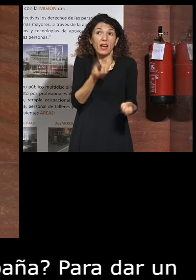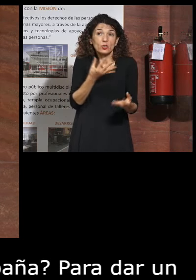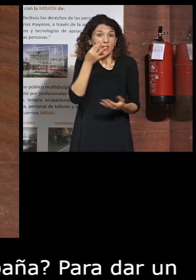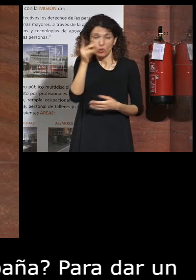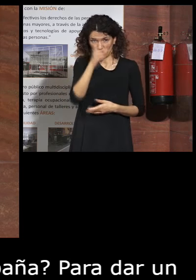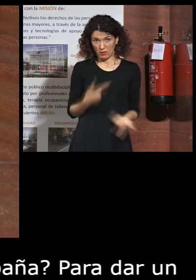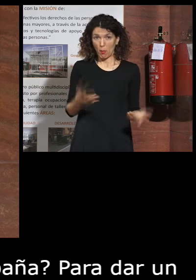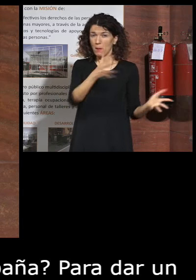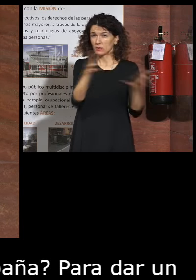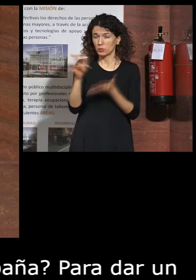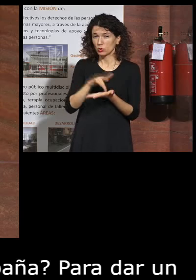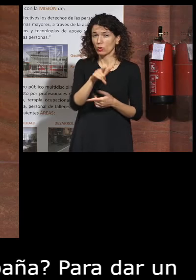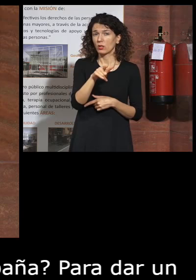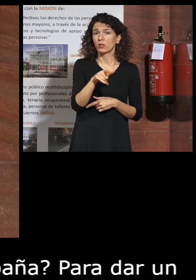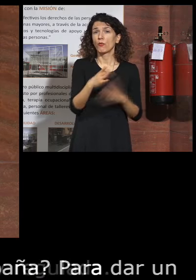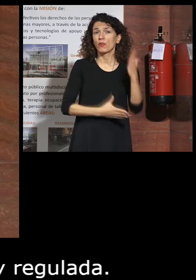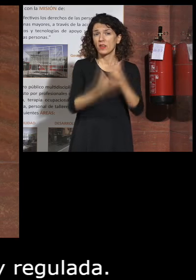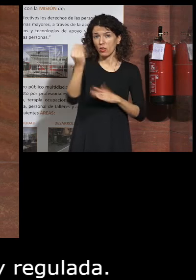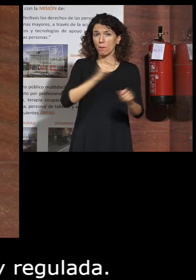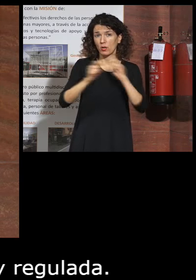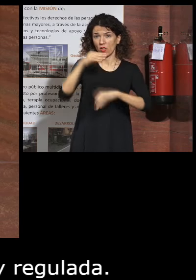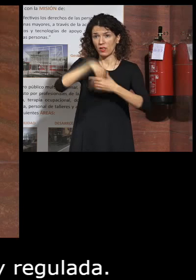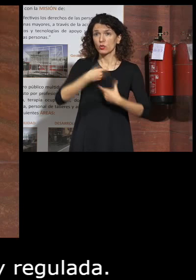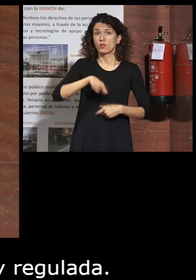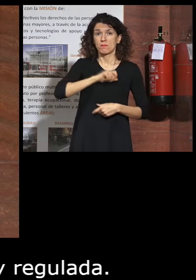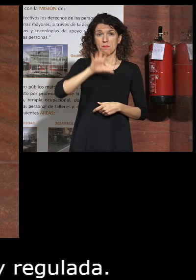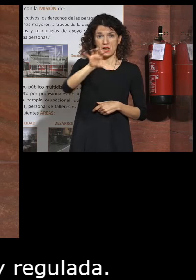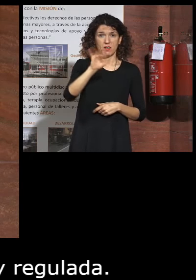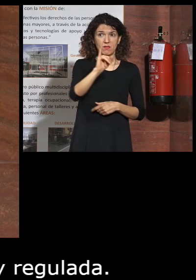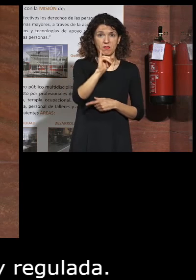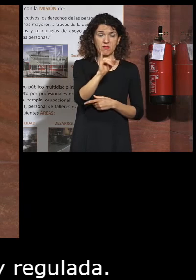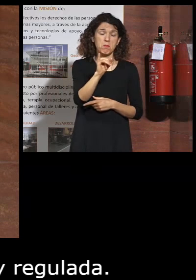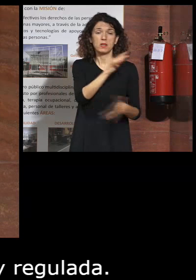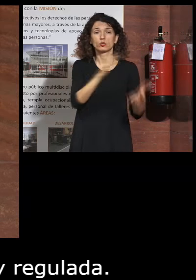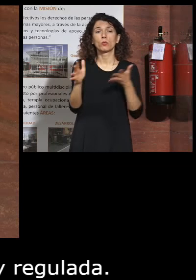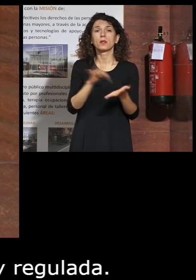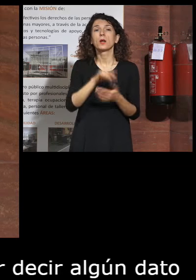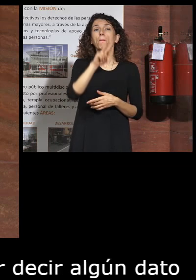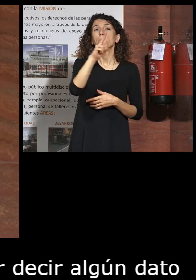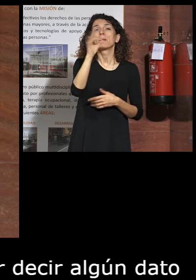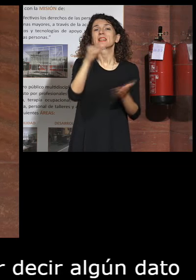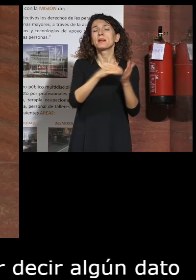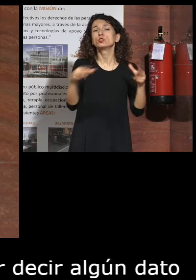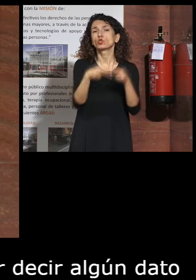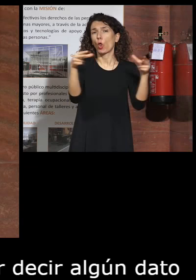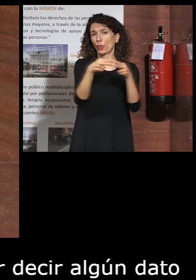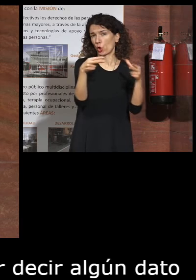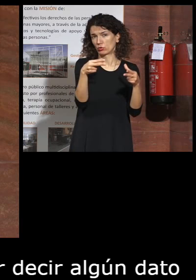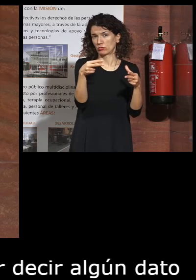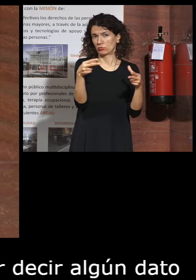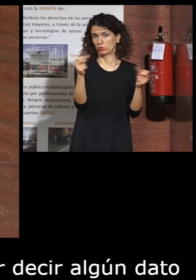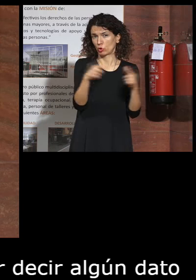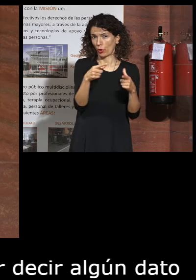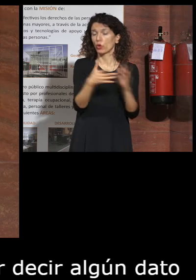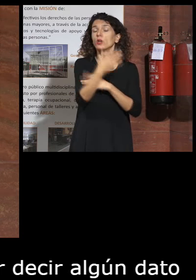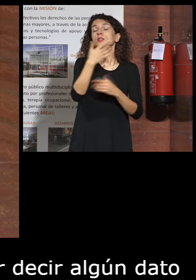por decir algún dato en la Federación de Periodistas que hay en España pues aproximadamente hay 20.000 socios aproximadamente 20